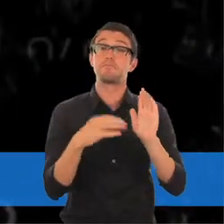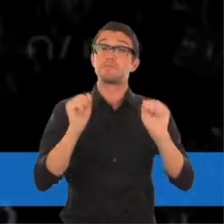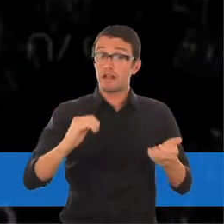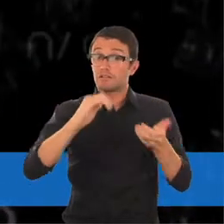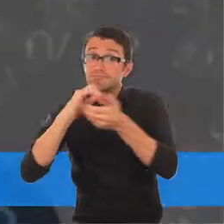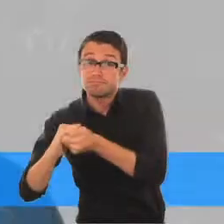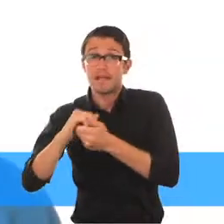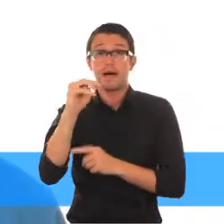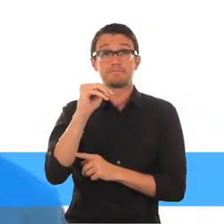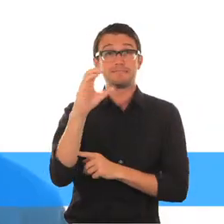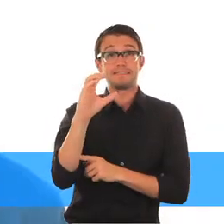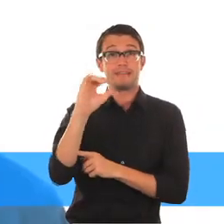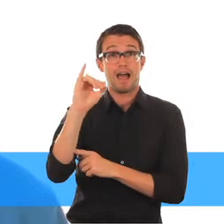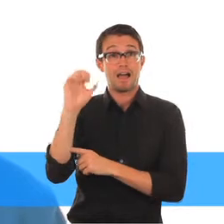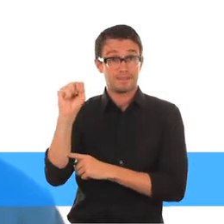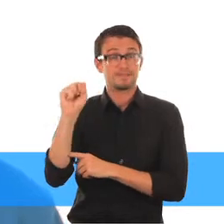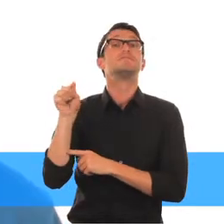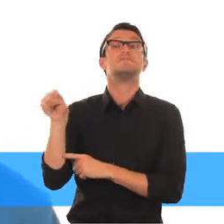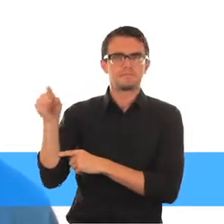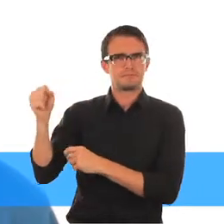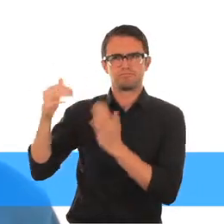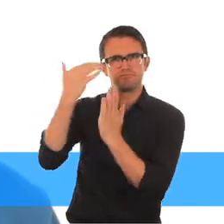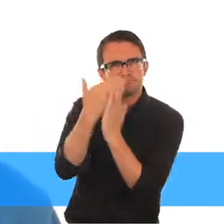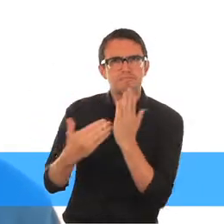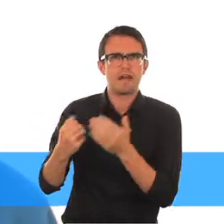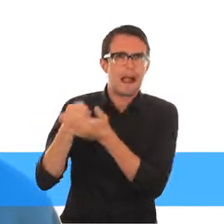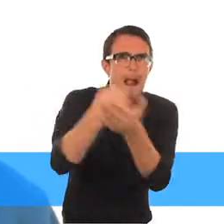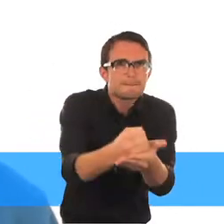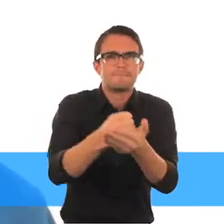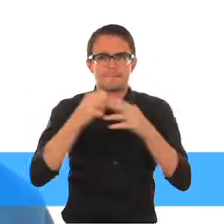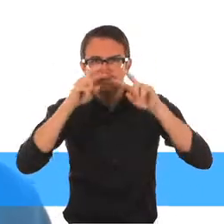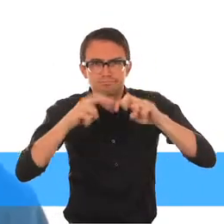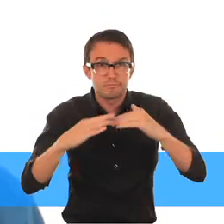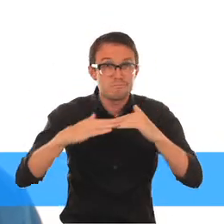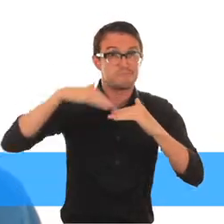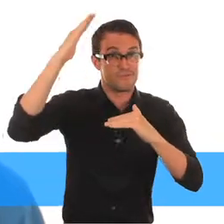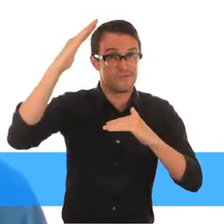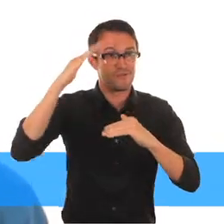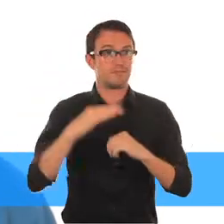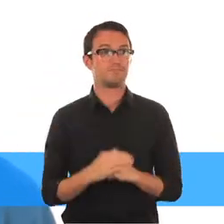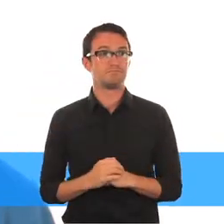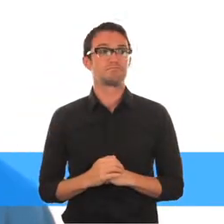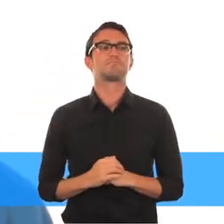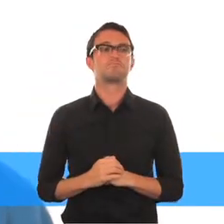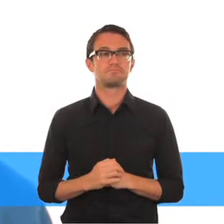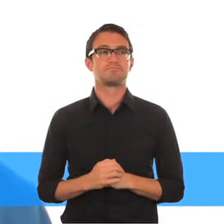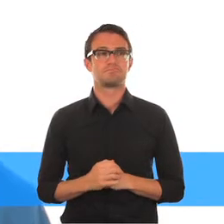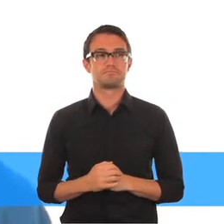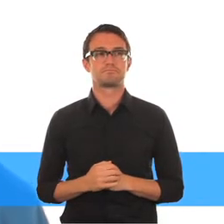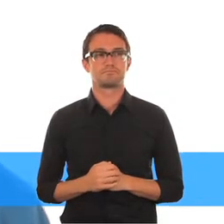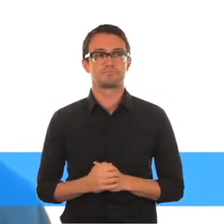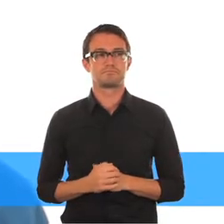país Necesitamos conocer los métodos de recolección de datos asociados con la discapacidad Las encuestas agrupadas de indicadores